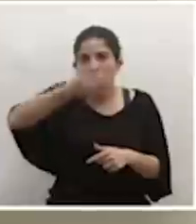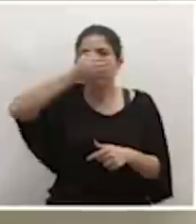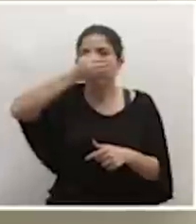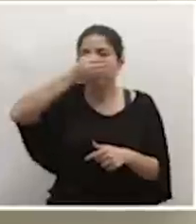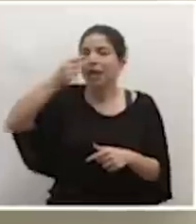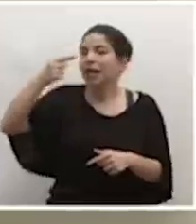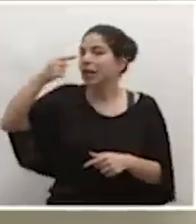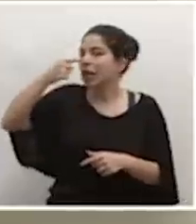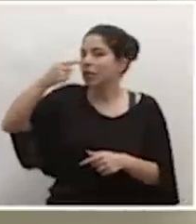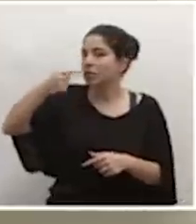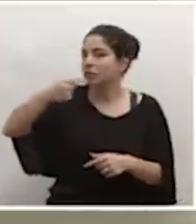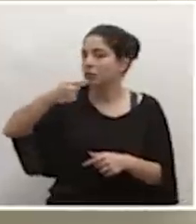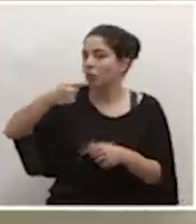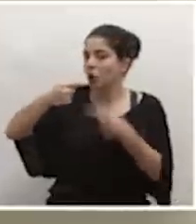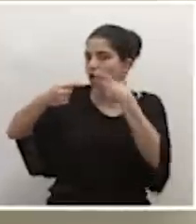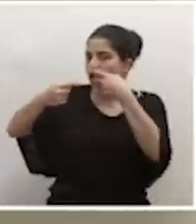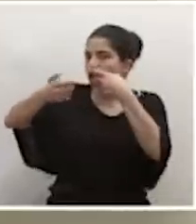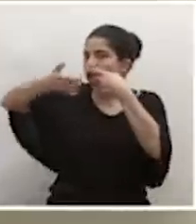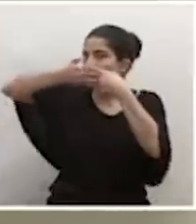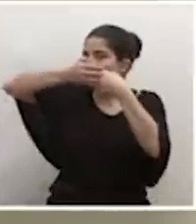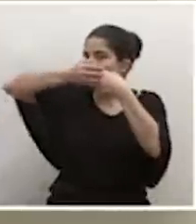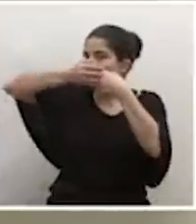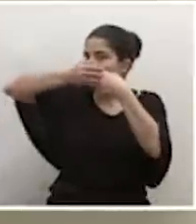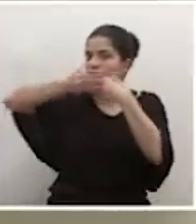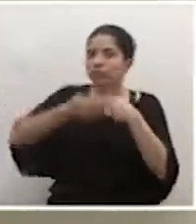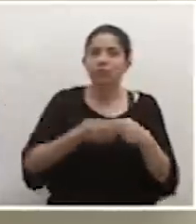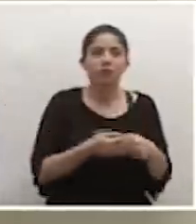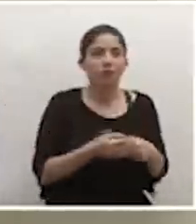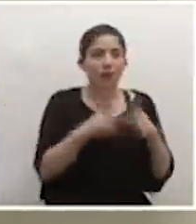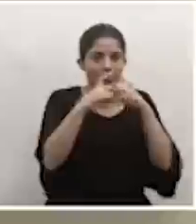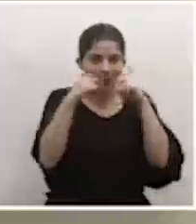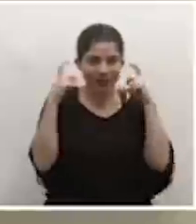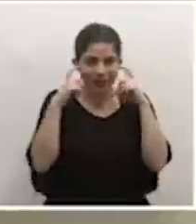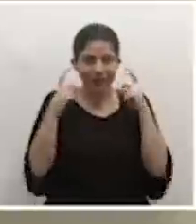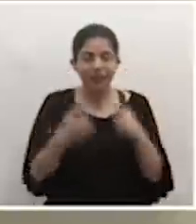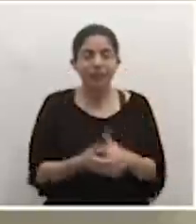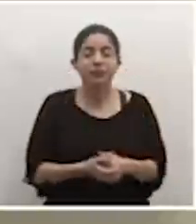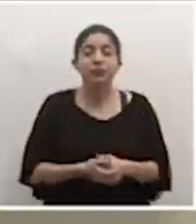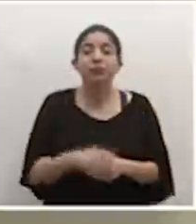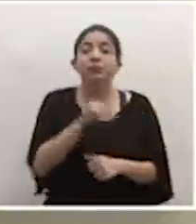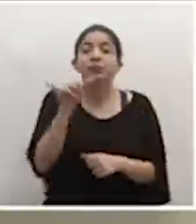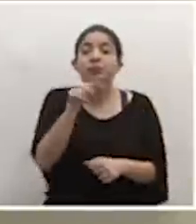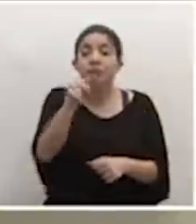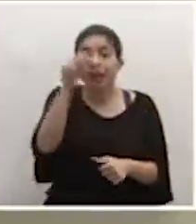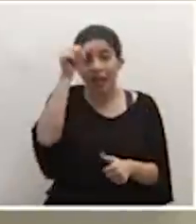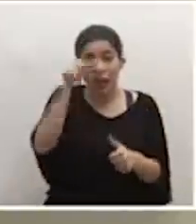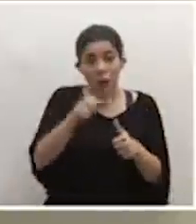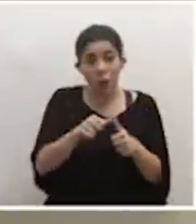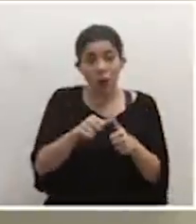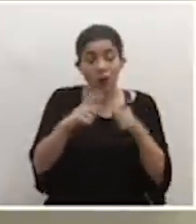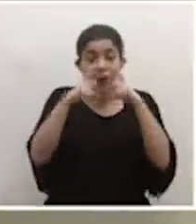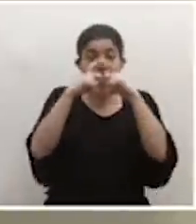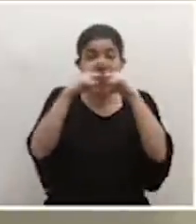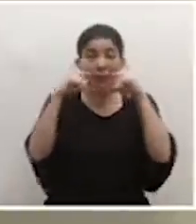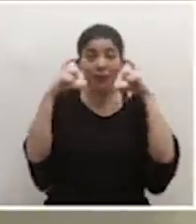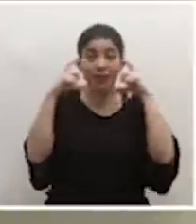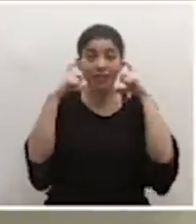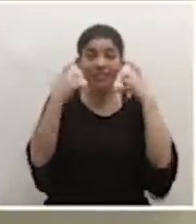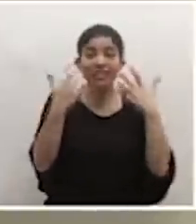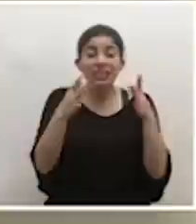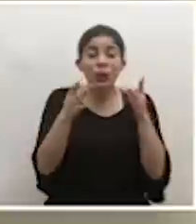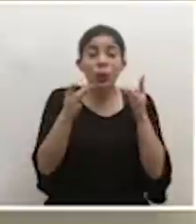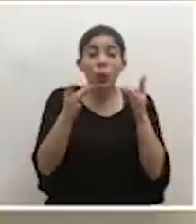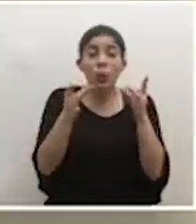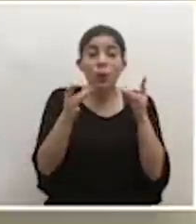la nariz y la boca en el caso de las mascarillas y recordar que una mascarilla que ya está